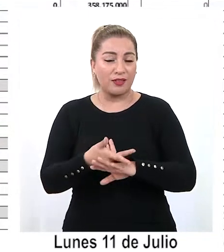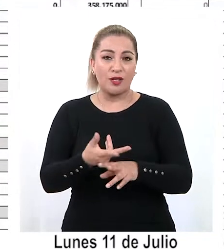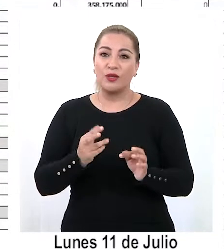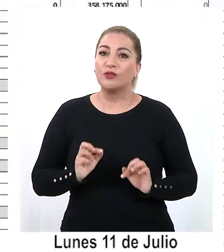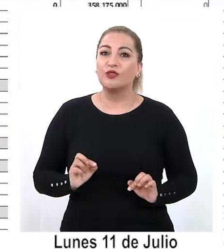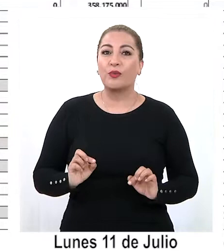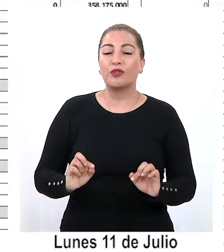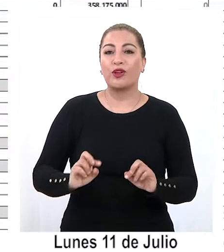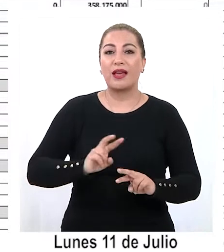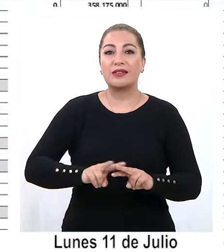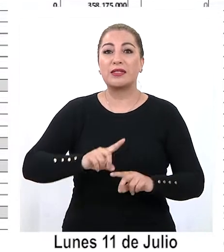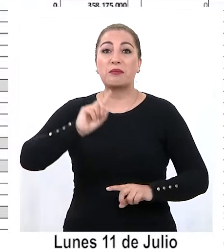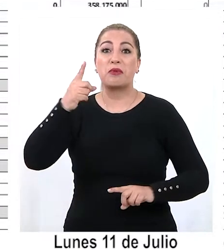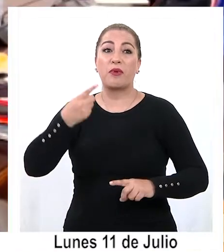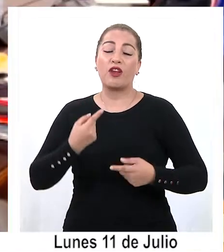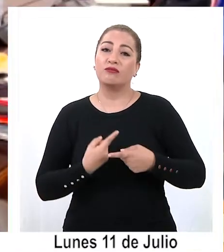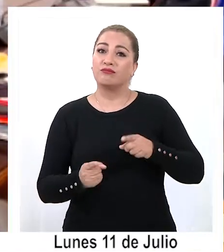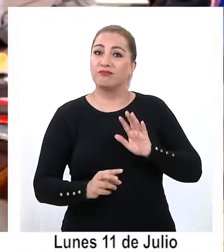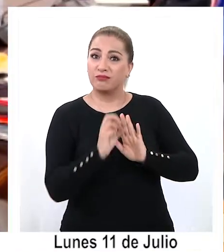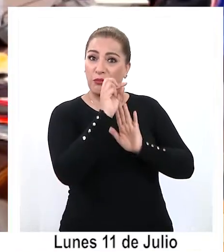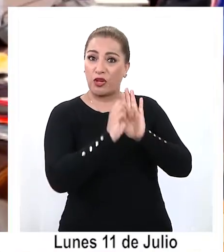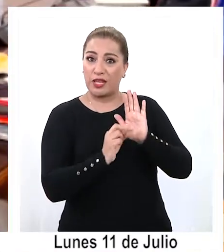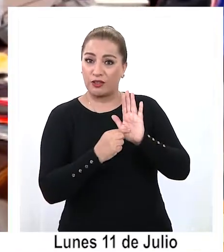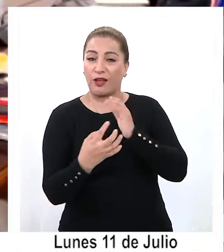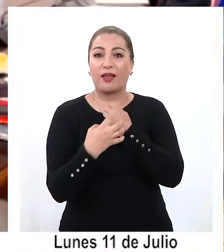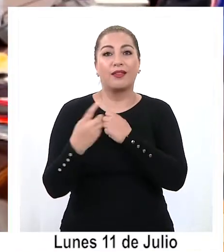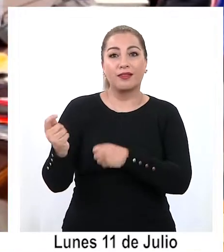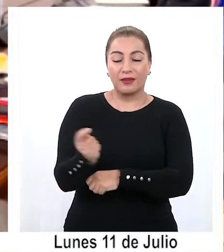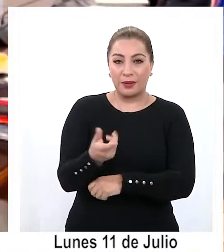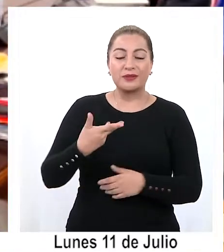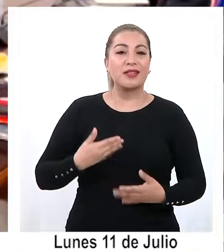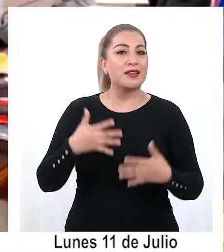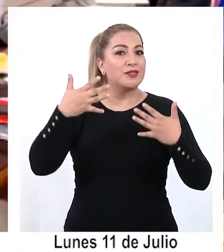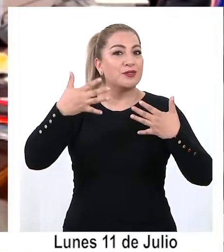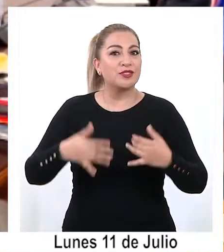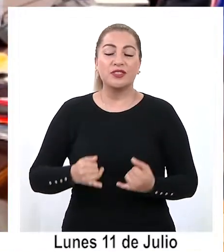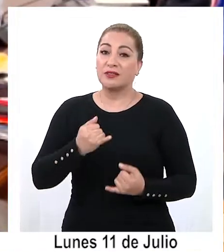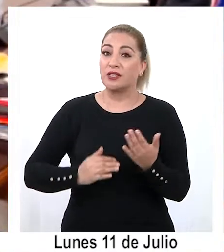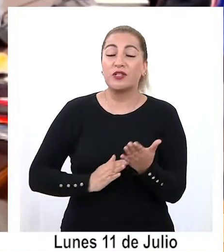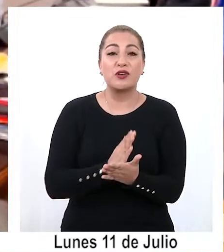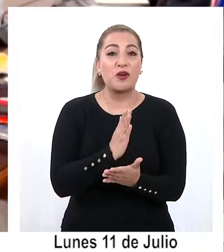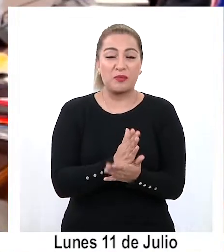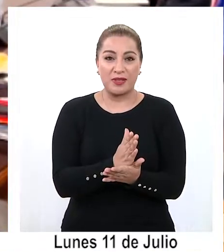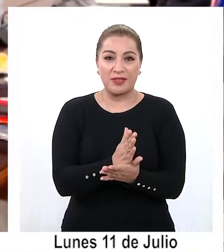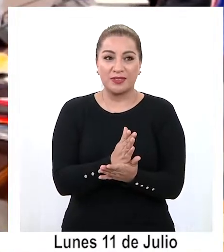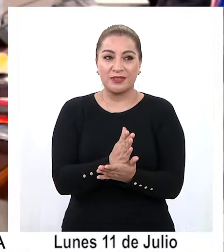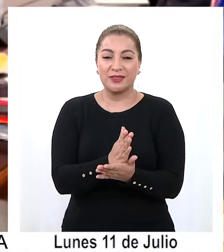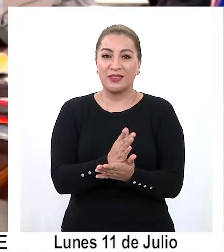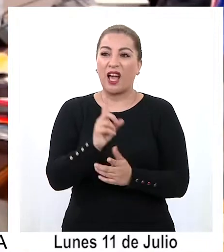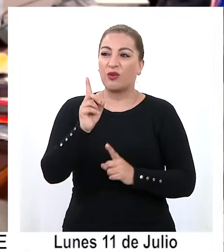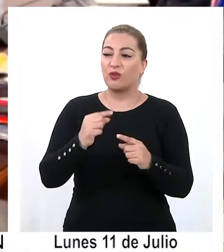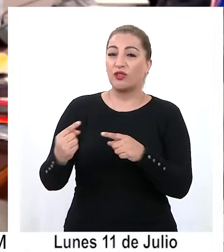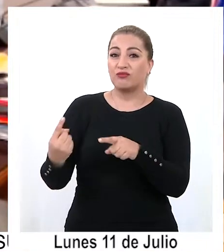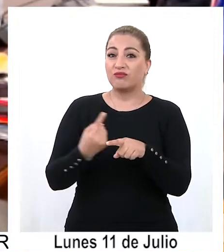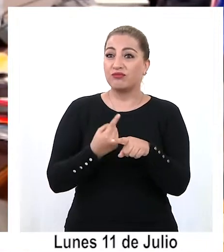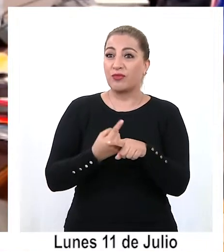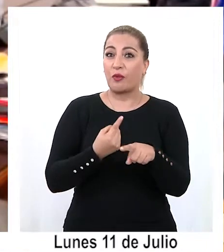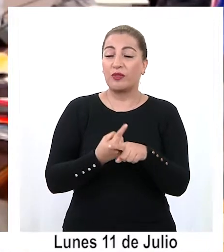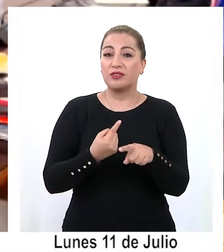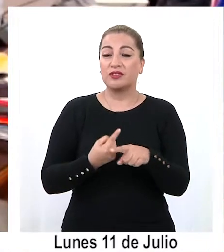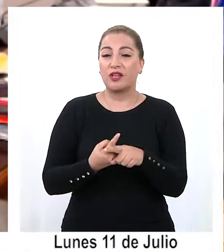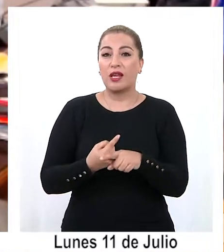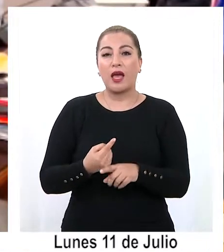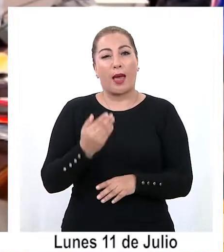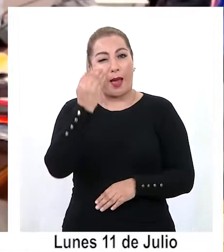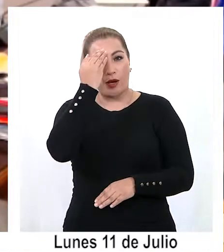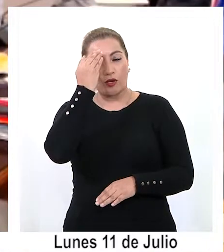opción de priorizar otros proyectos para la región una vez que se inicie la etapa de discrepancias a principios